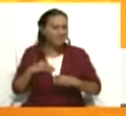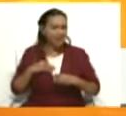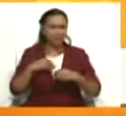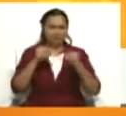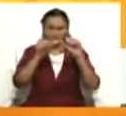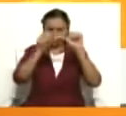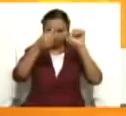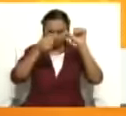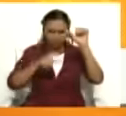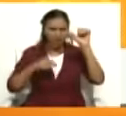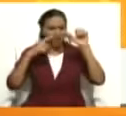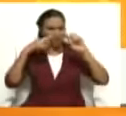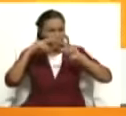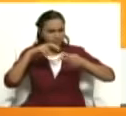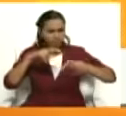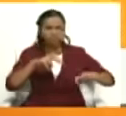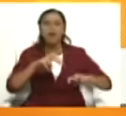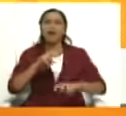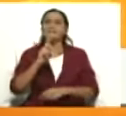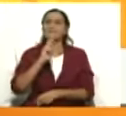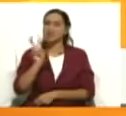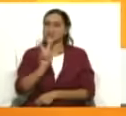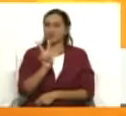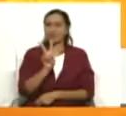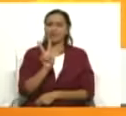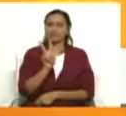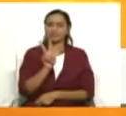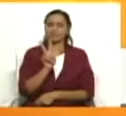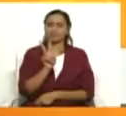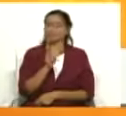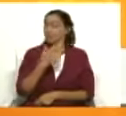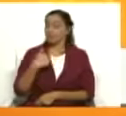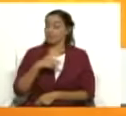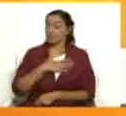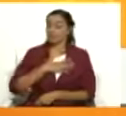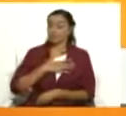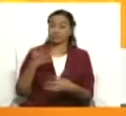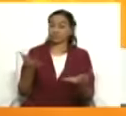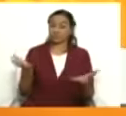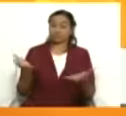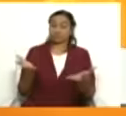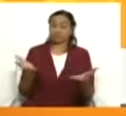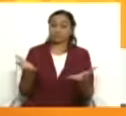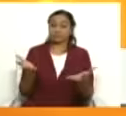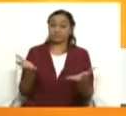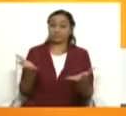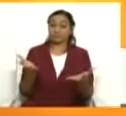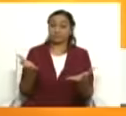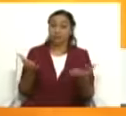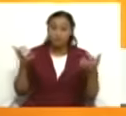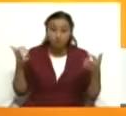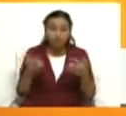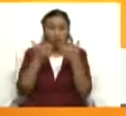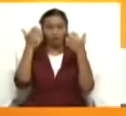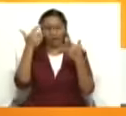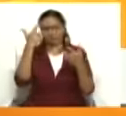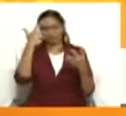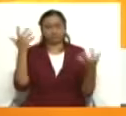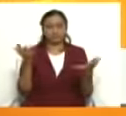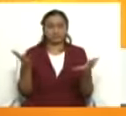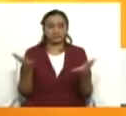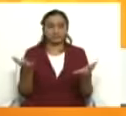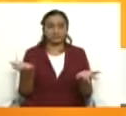suministrada por Venezuela de lo que están diciendo es, bueno, aquí no se estudió nada, no se vio todas las investigaciones que lleva adelante el